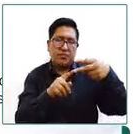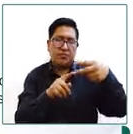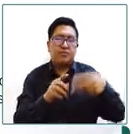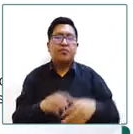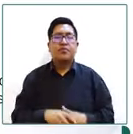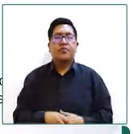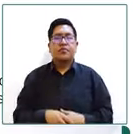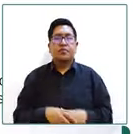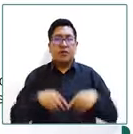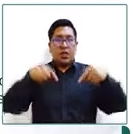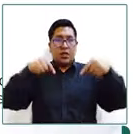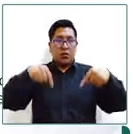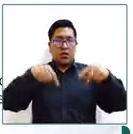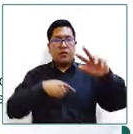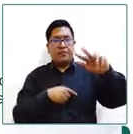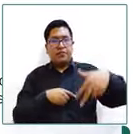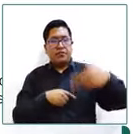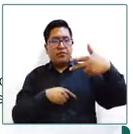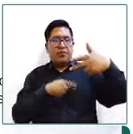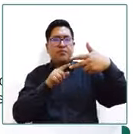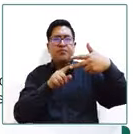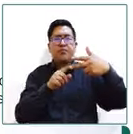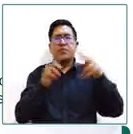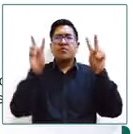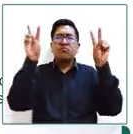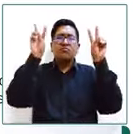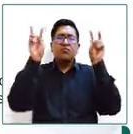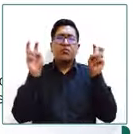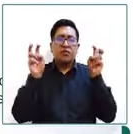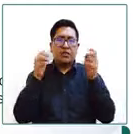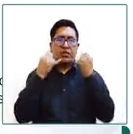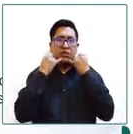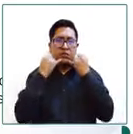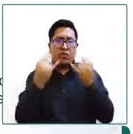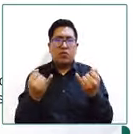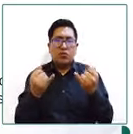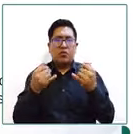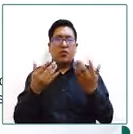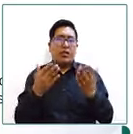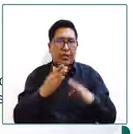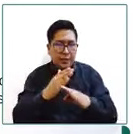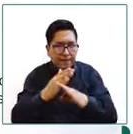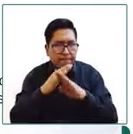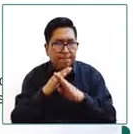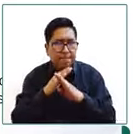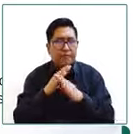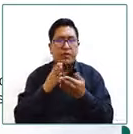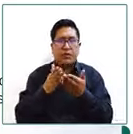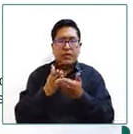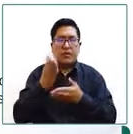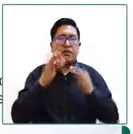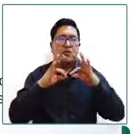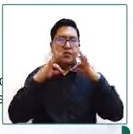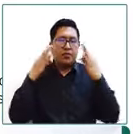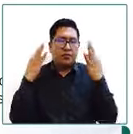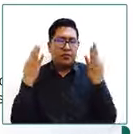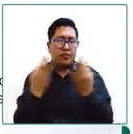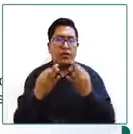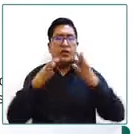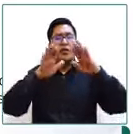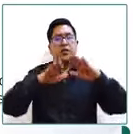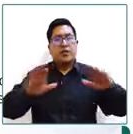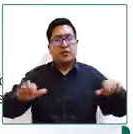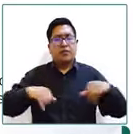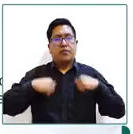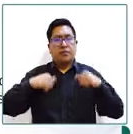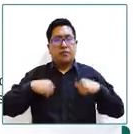el presente informe que se denomina informe defensorial límites al ejercicio del derecho a vivir en familia de niñas